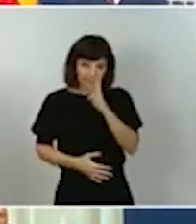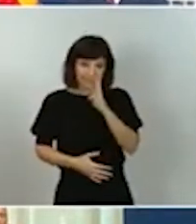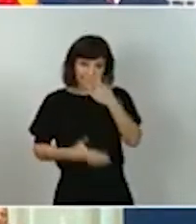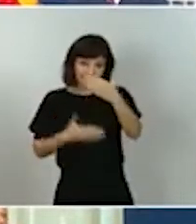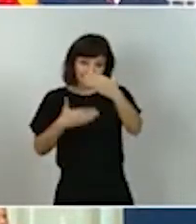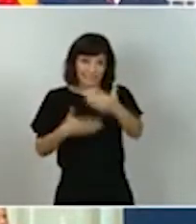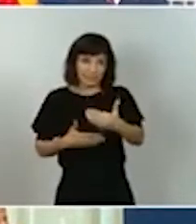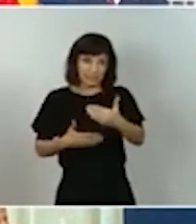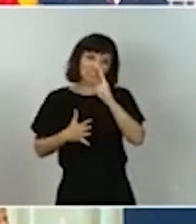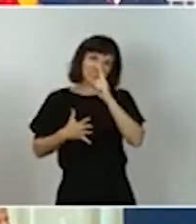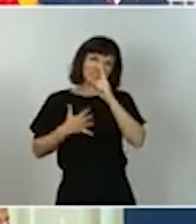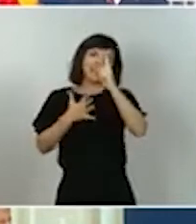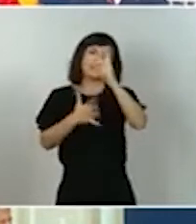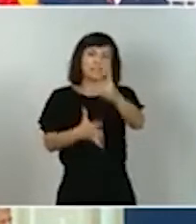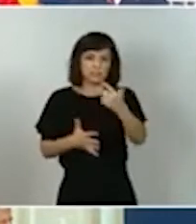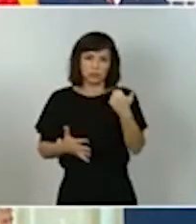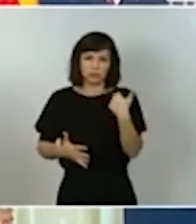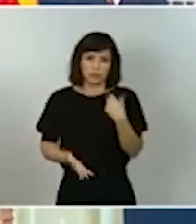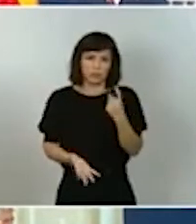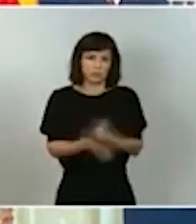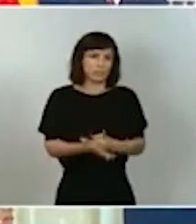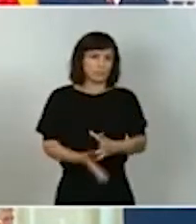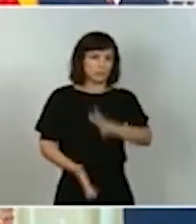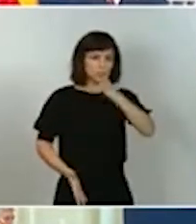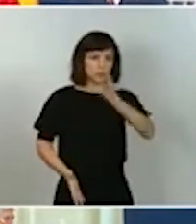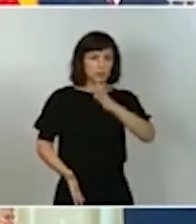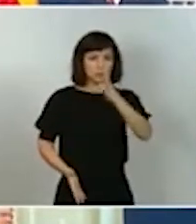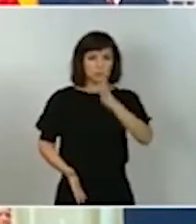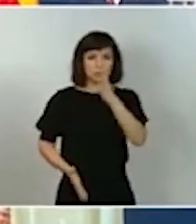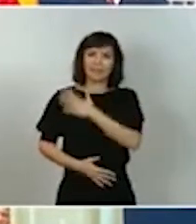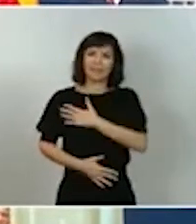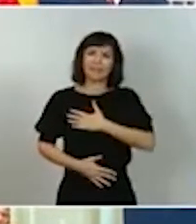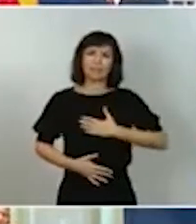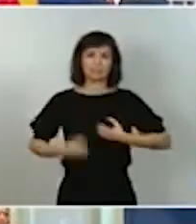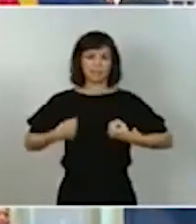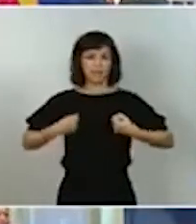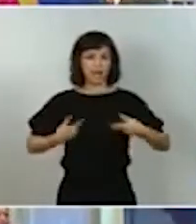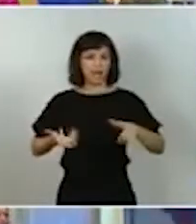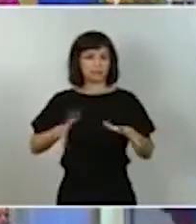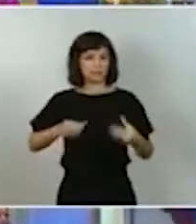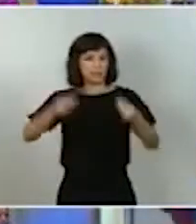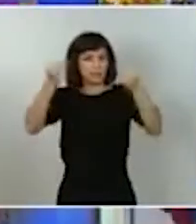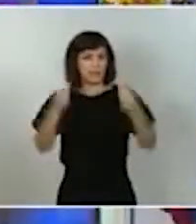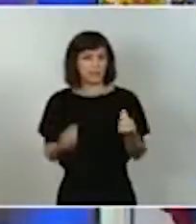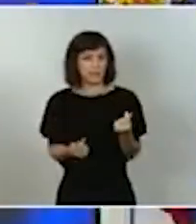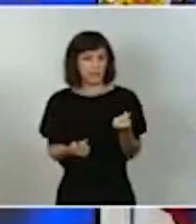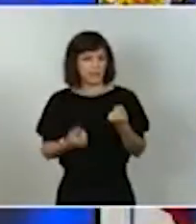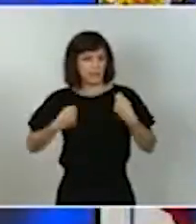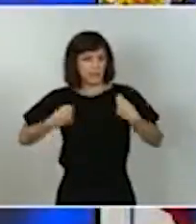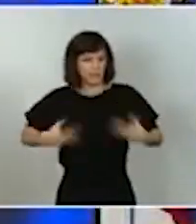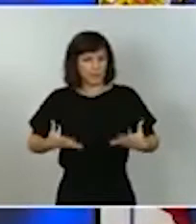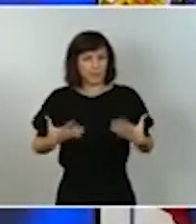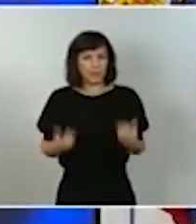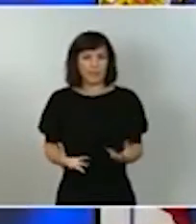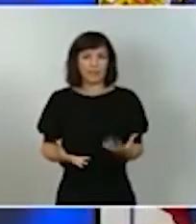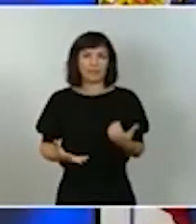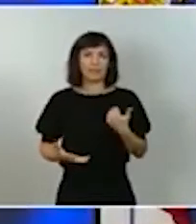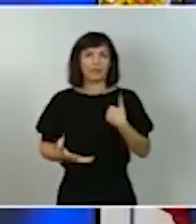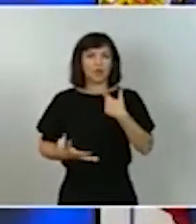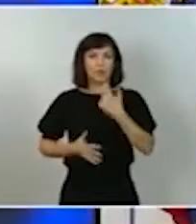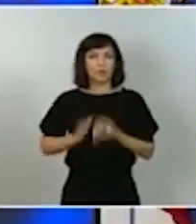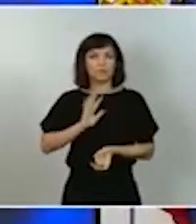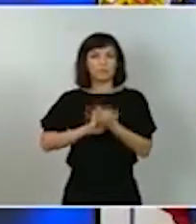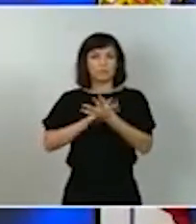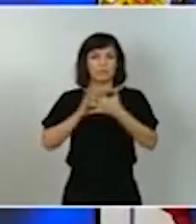seis años con el fin por tanto de garantizar la correcta ejecución de los fondos vamos a reforzar y desarrollar estructuras de seguimiento y coordinación